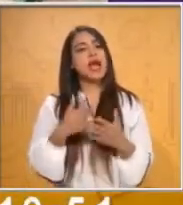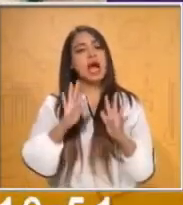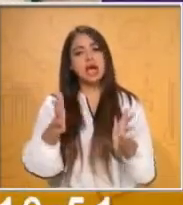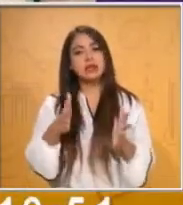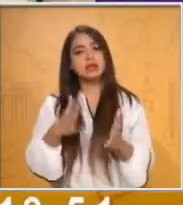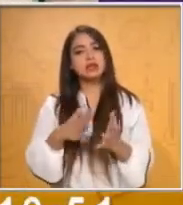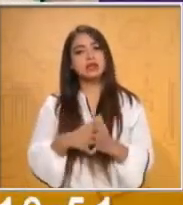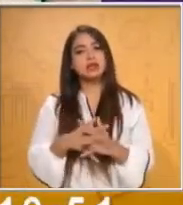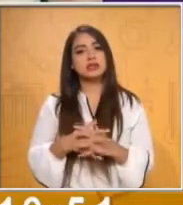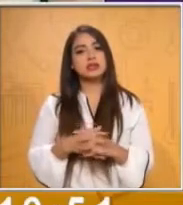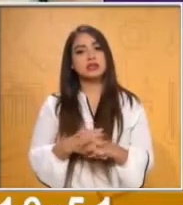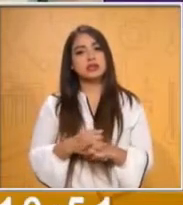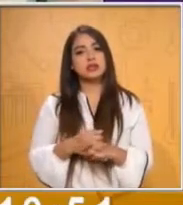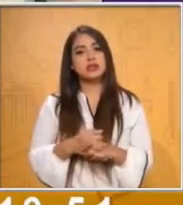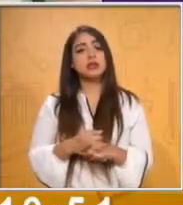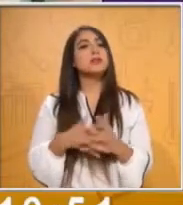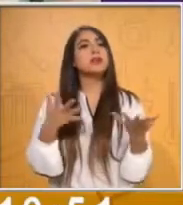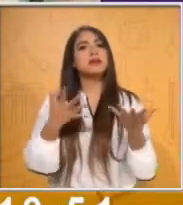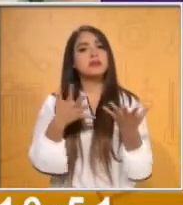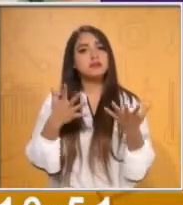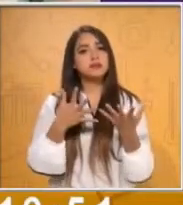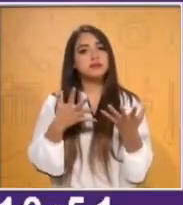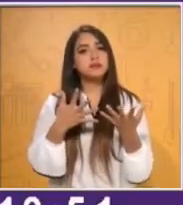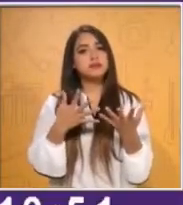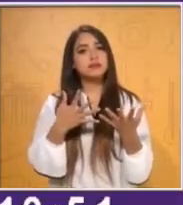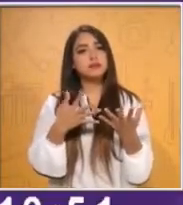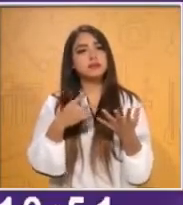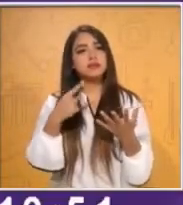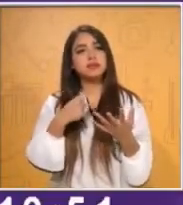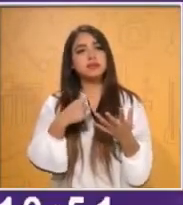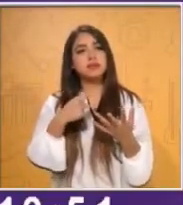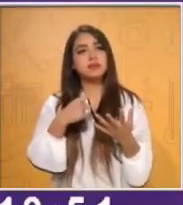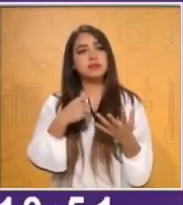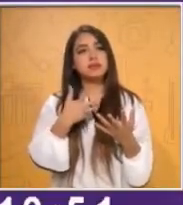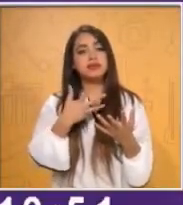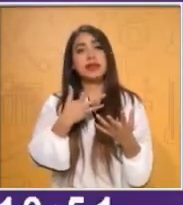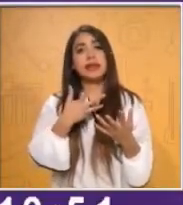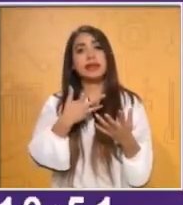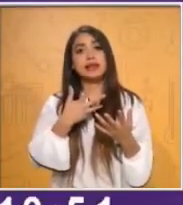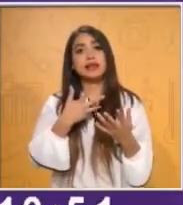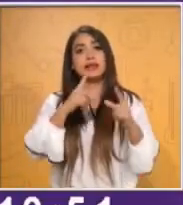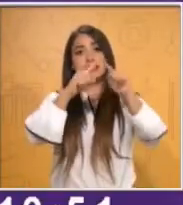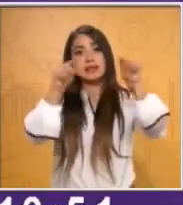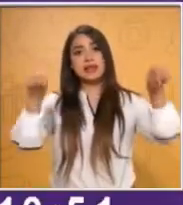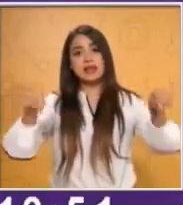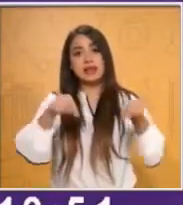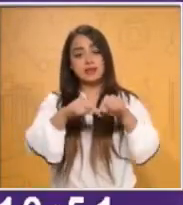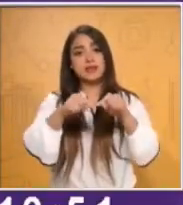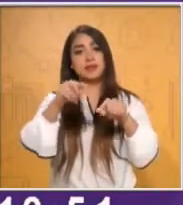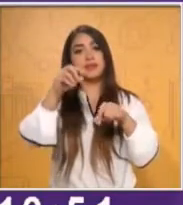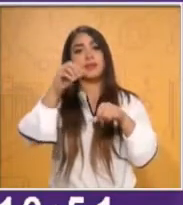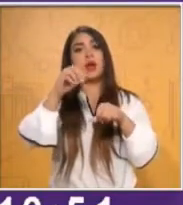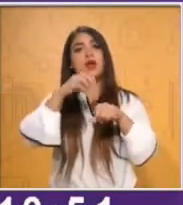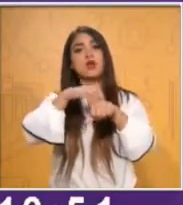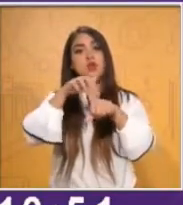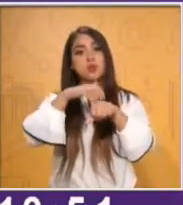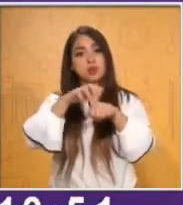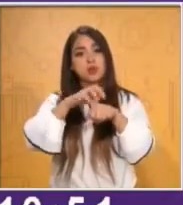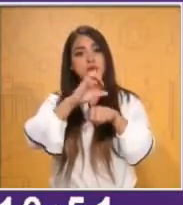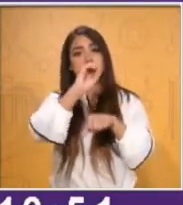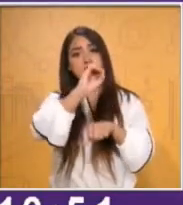tarjetitas como te lo muestra la maestra Yuli. Y ya que tienes tus tarjetas, les vas a poner los números cero, uno,